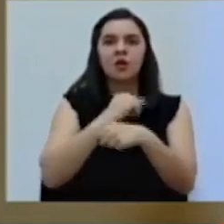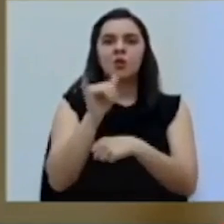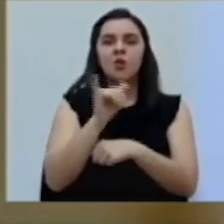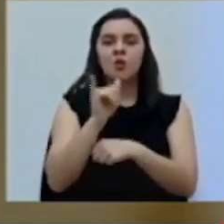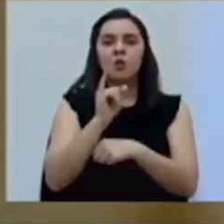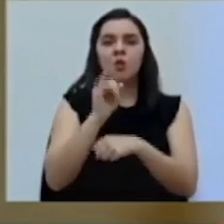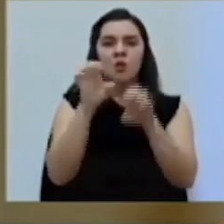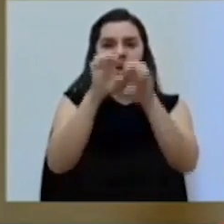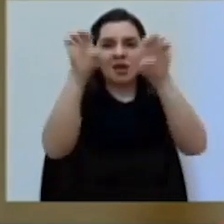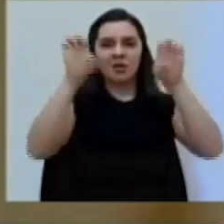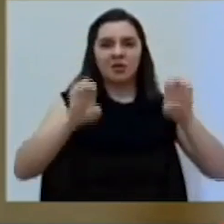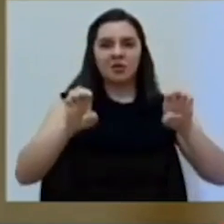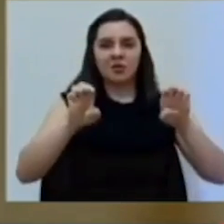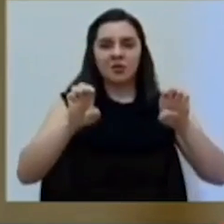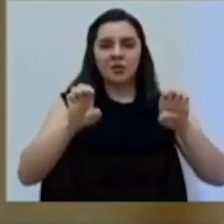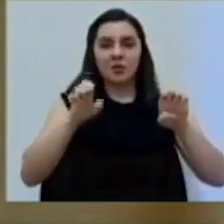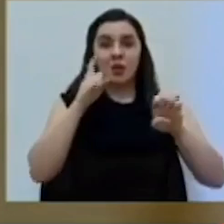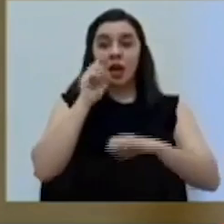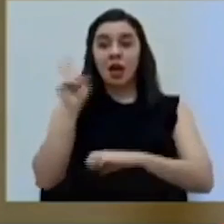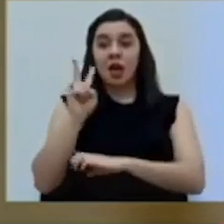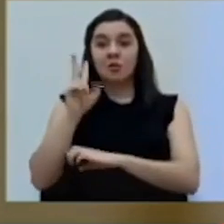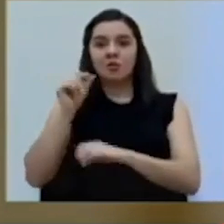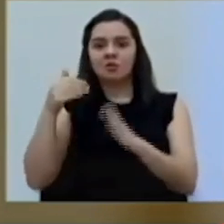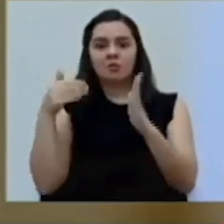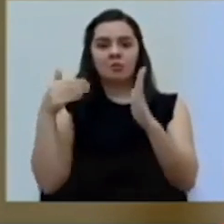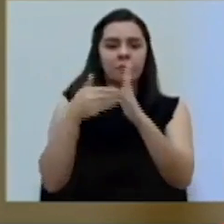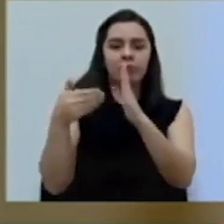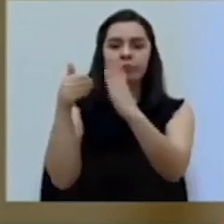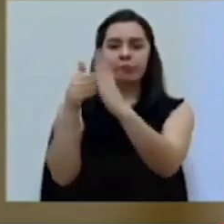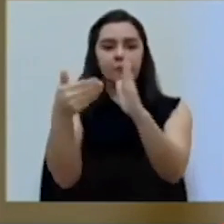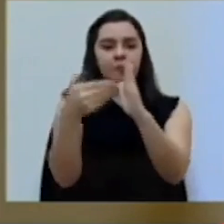escudo, o sea que el virus por ahí no puede pasar.